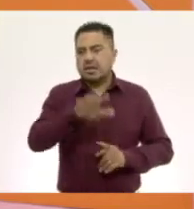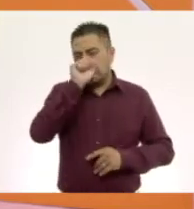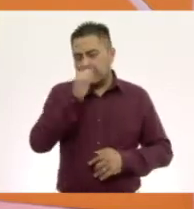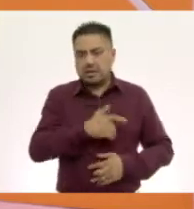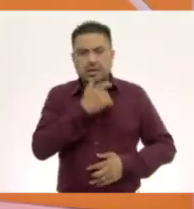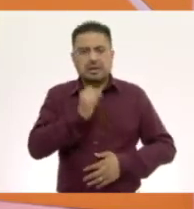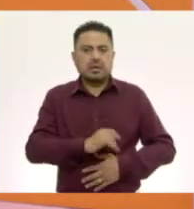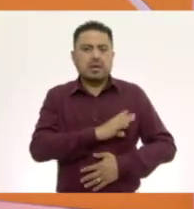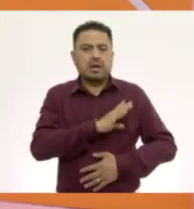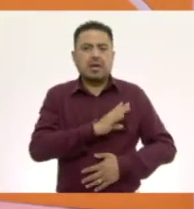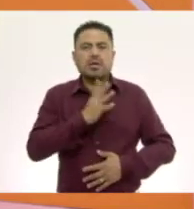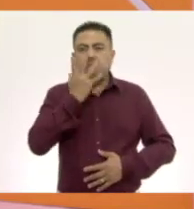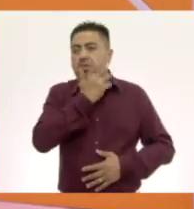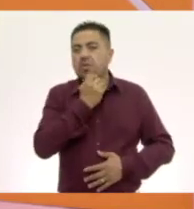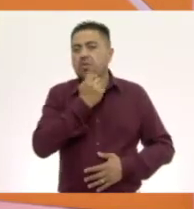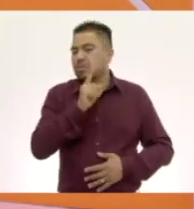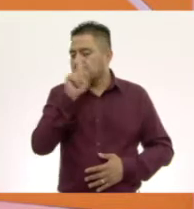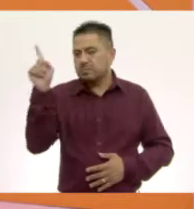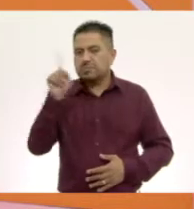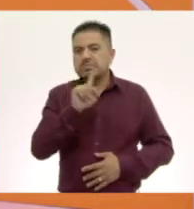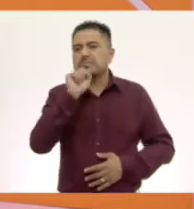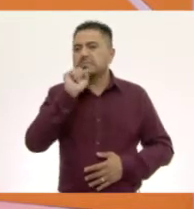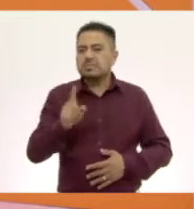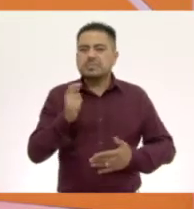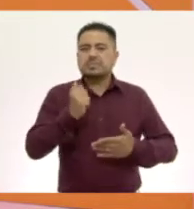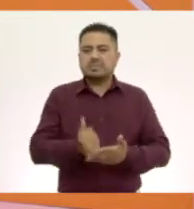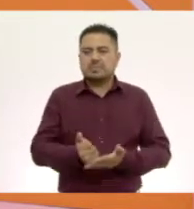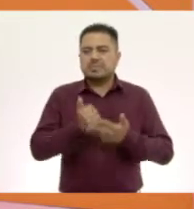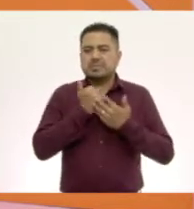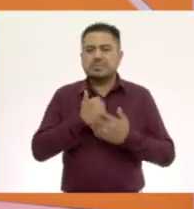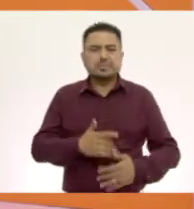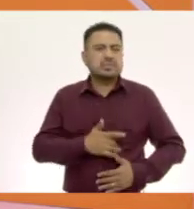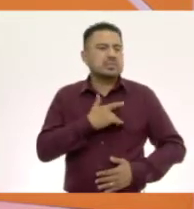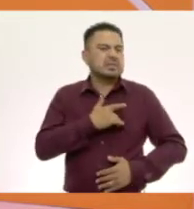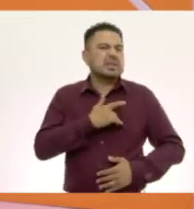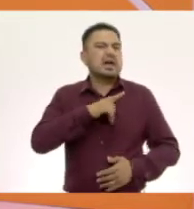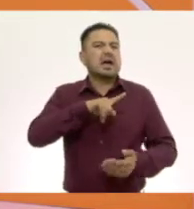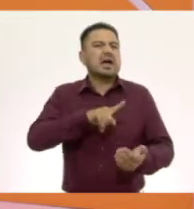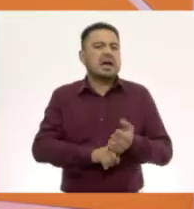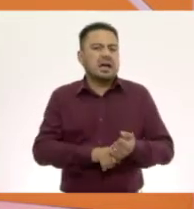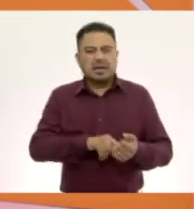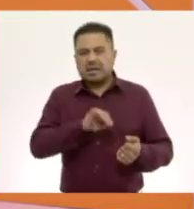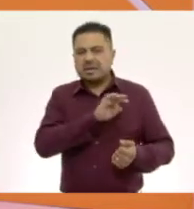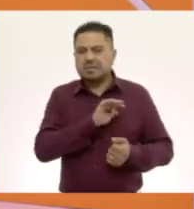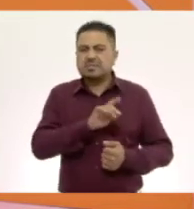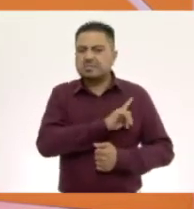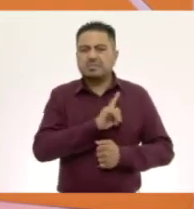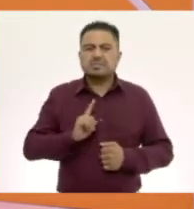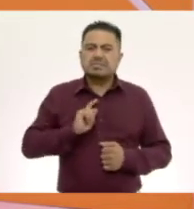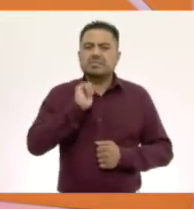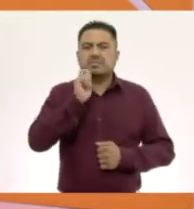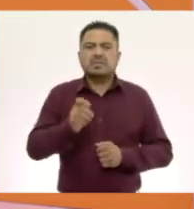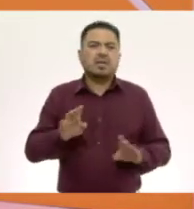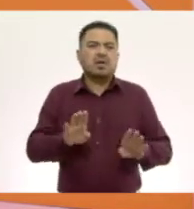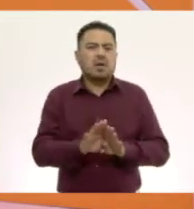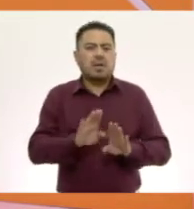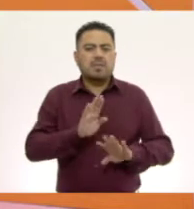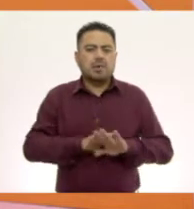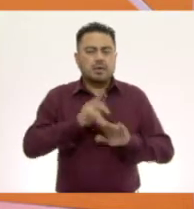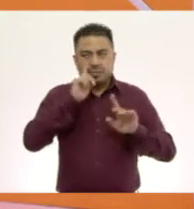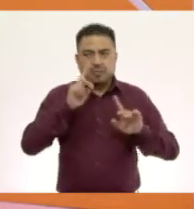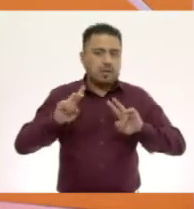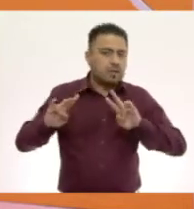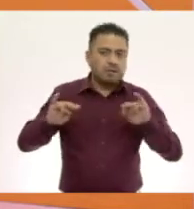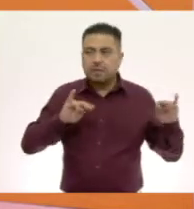bonitas, también nos ayuda a sentir sensaciones que nos tienen que mantener alerta.